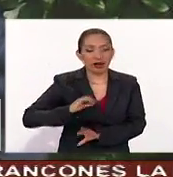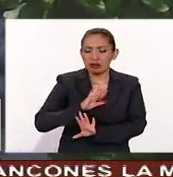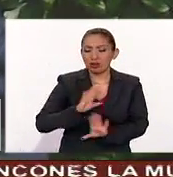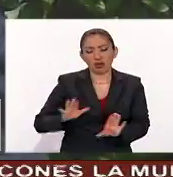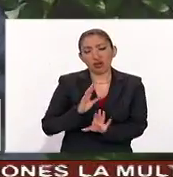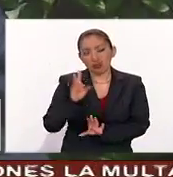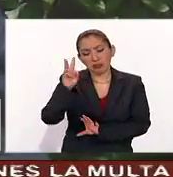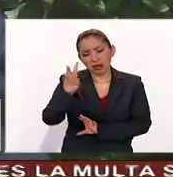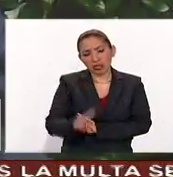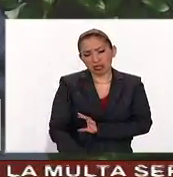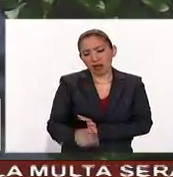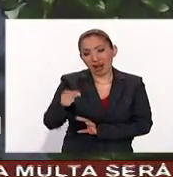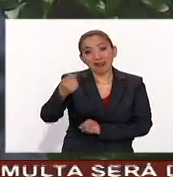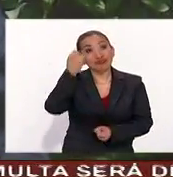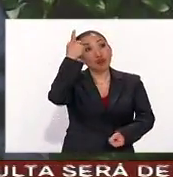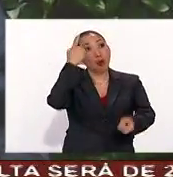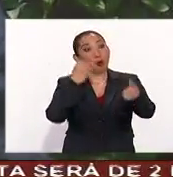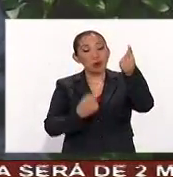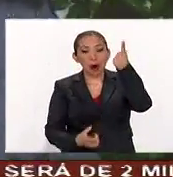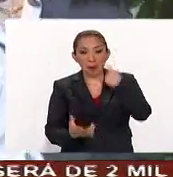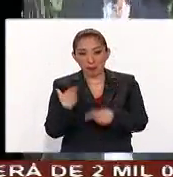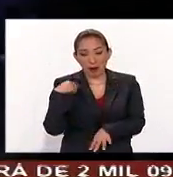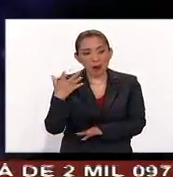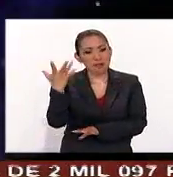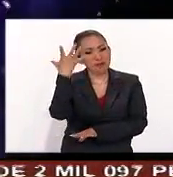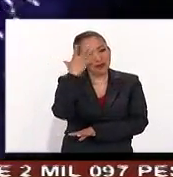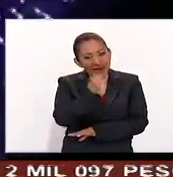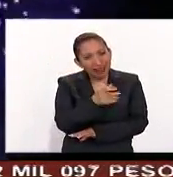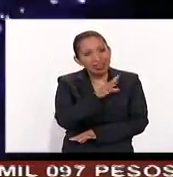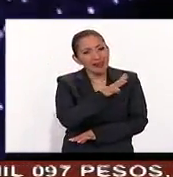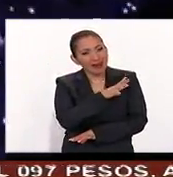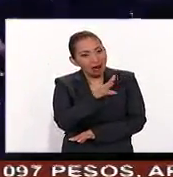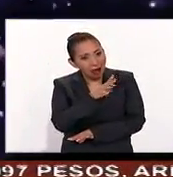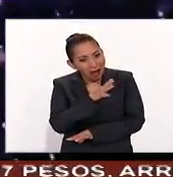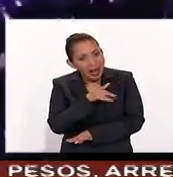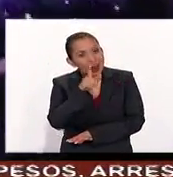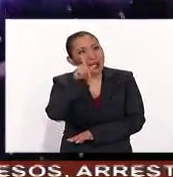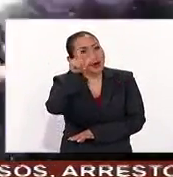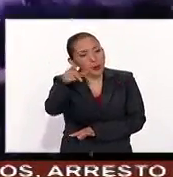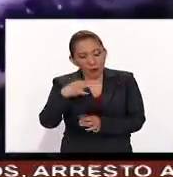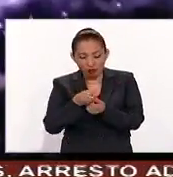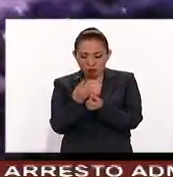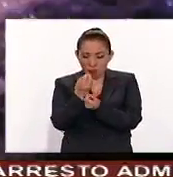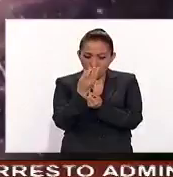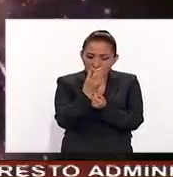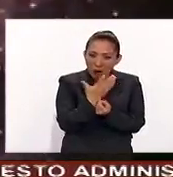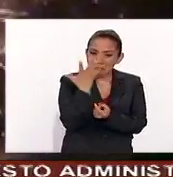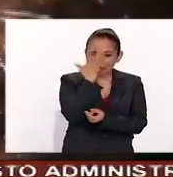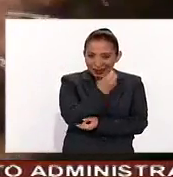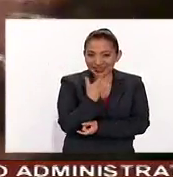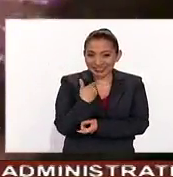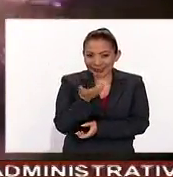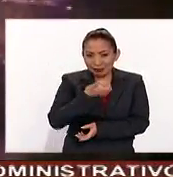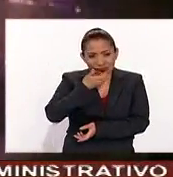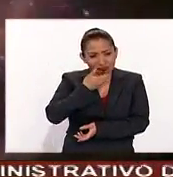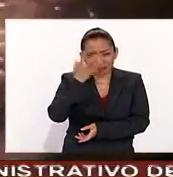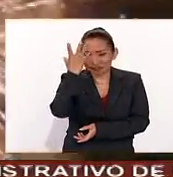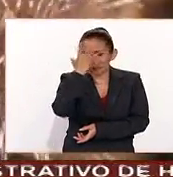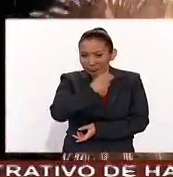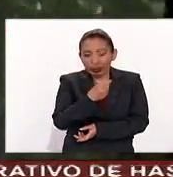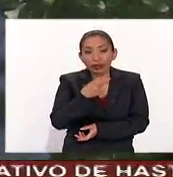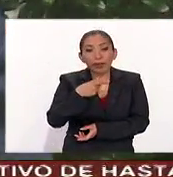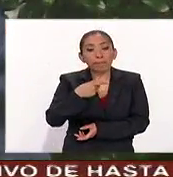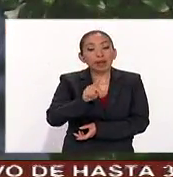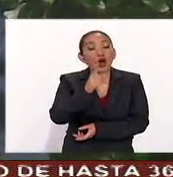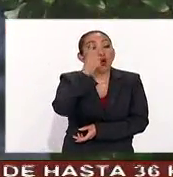no vamos a negar que los fuegos artificiales, la pirotecnia, las lucecitas de Navidad, es una tradición muy bonita, muy padre.